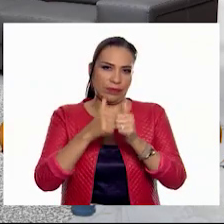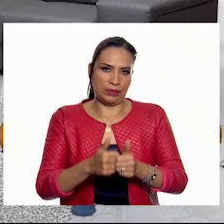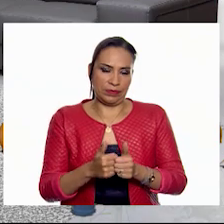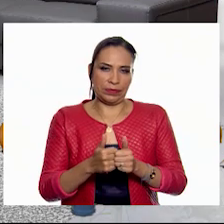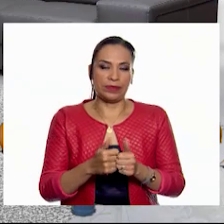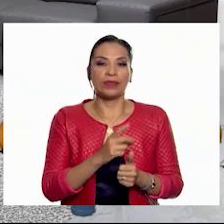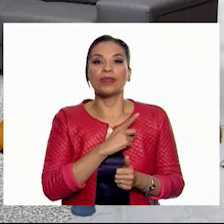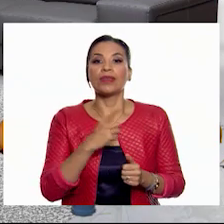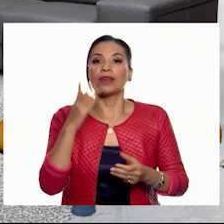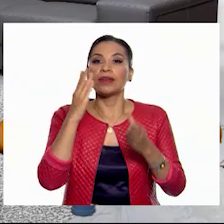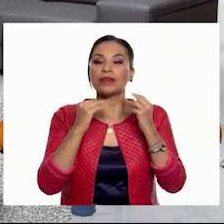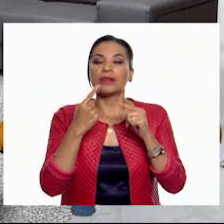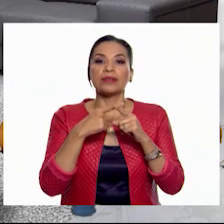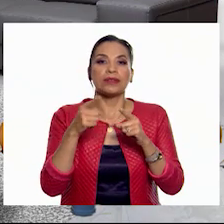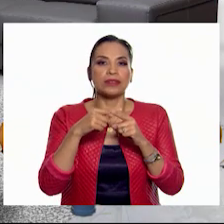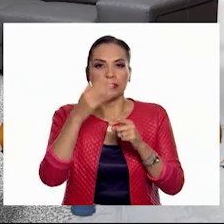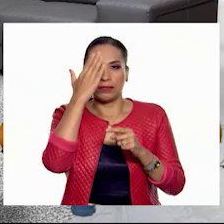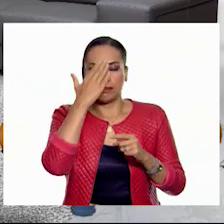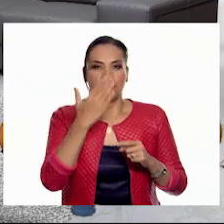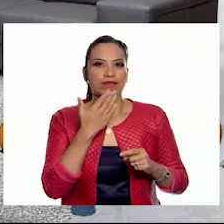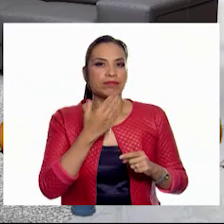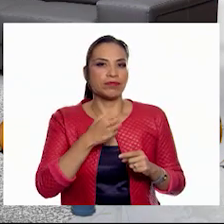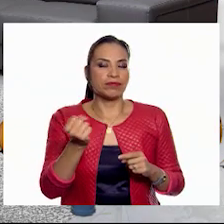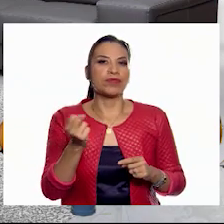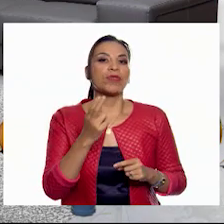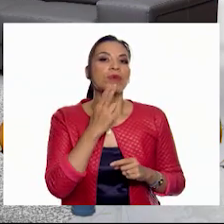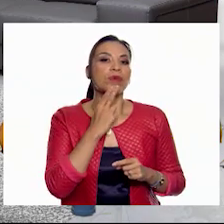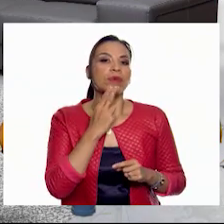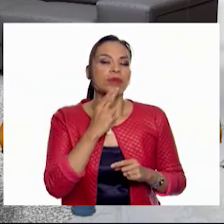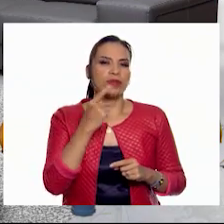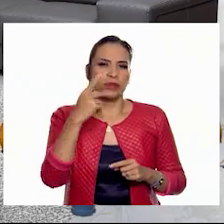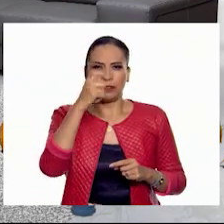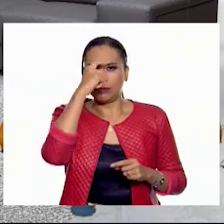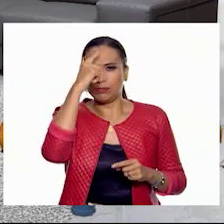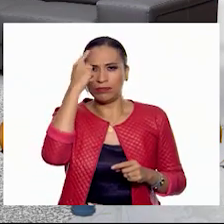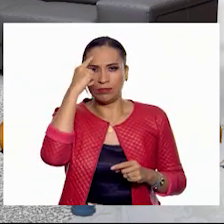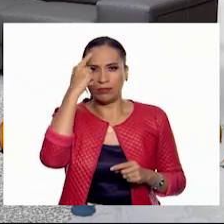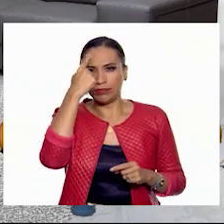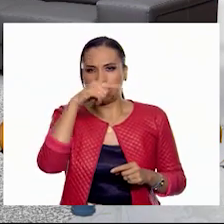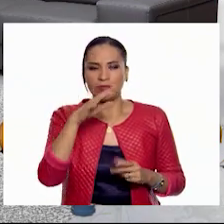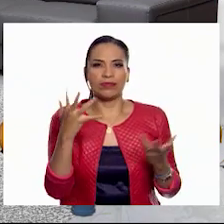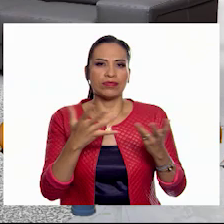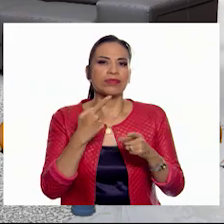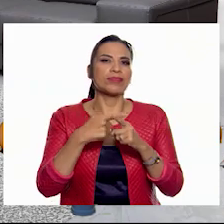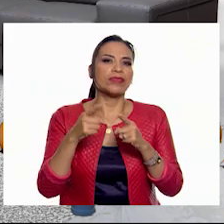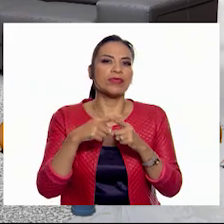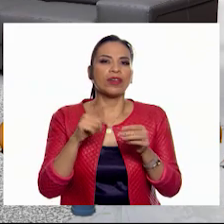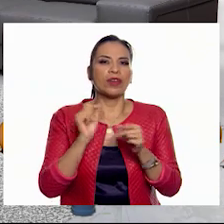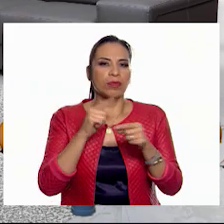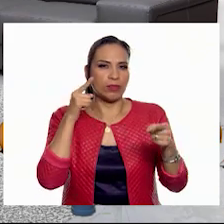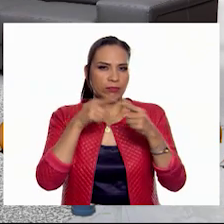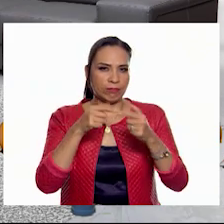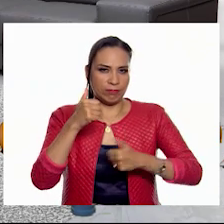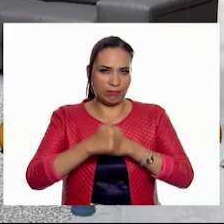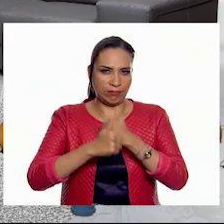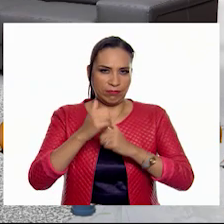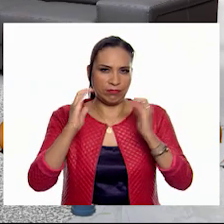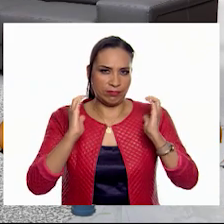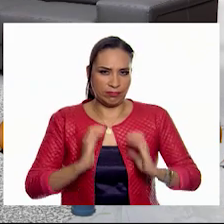Tendrán que aprender ciertas habilidades y utilizar su creatividad para resolver algunos retos motrices.